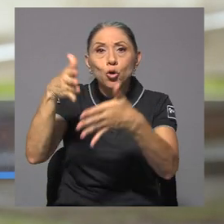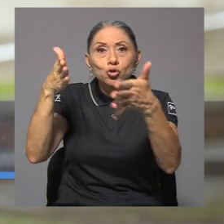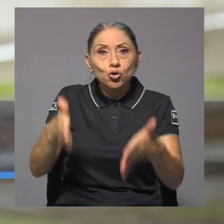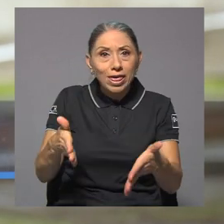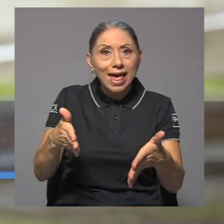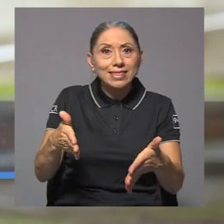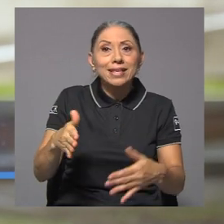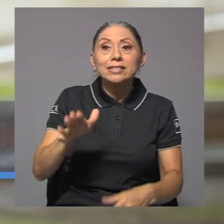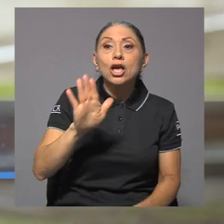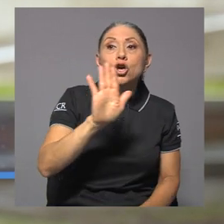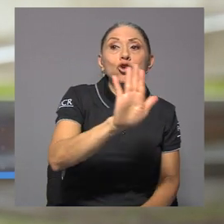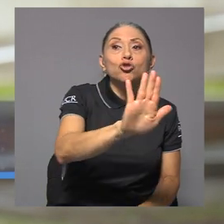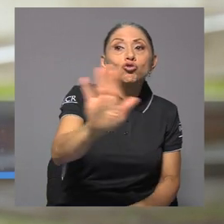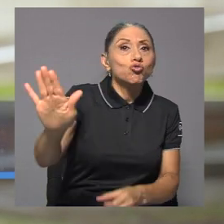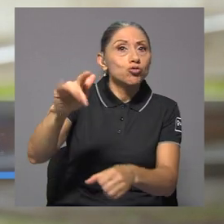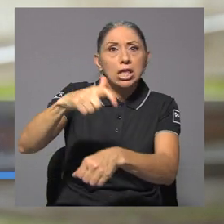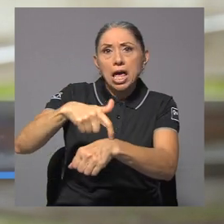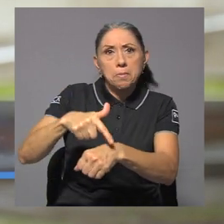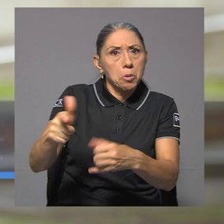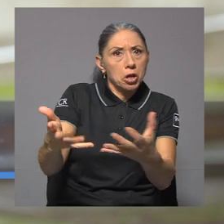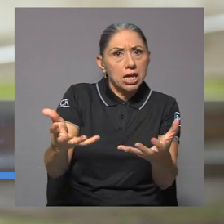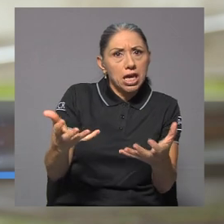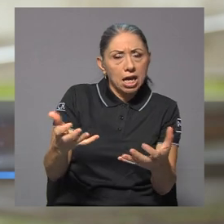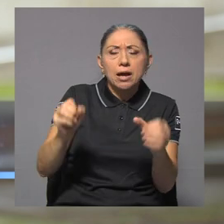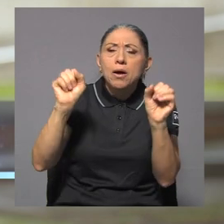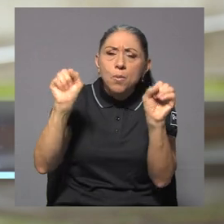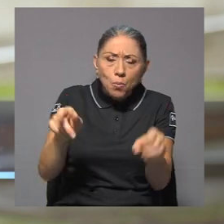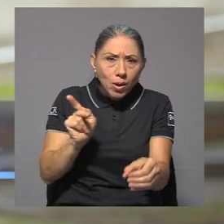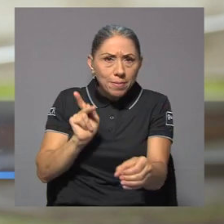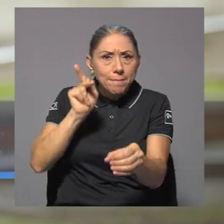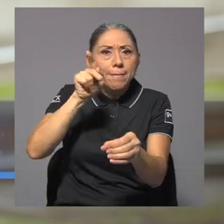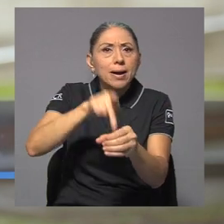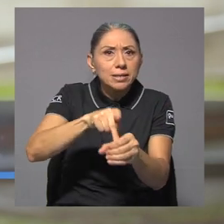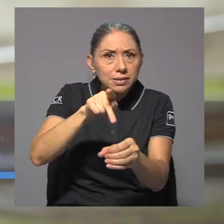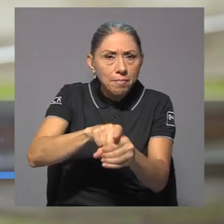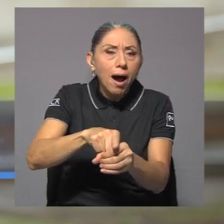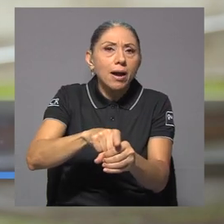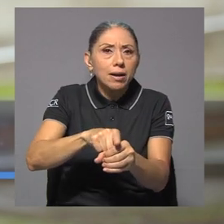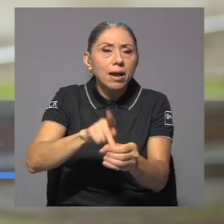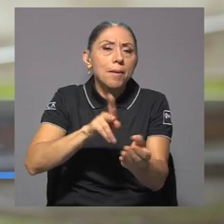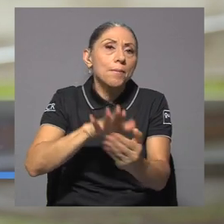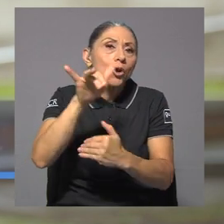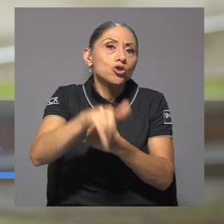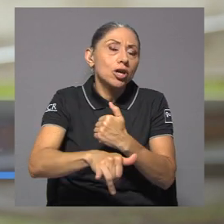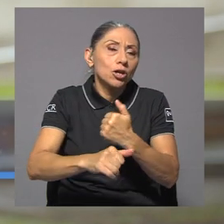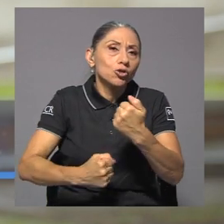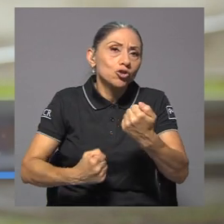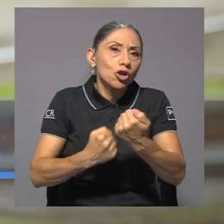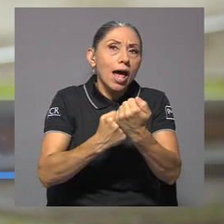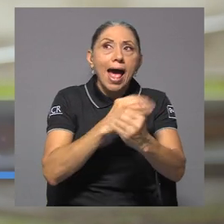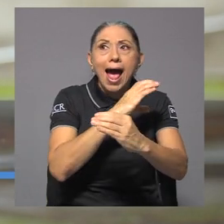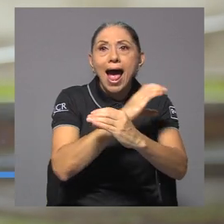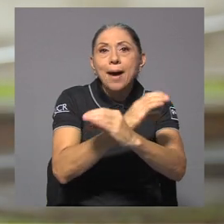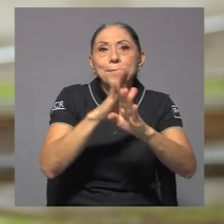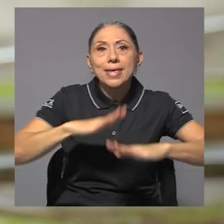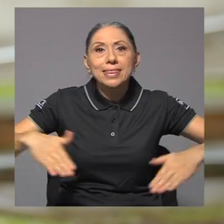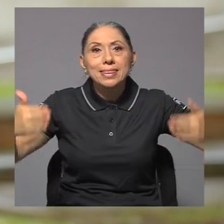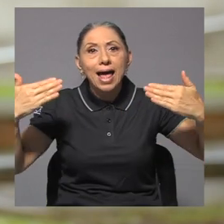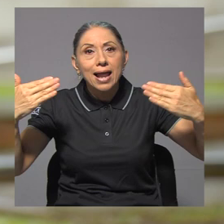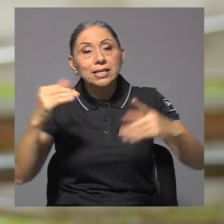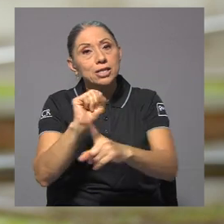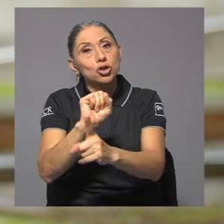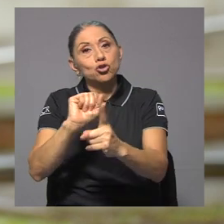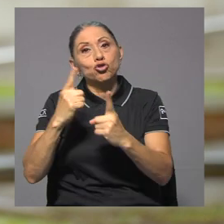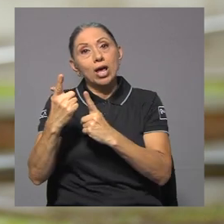ocupar el tiempo que ellos quieran disponer para participar en proyectos ambientales, sociales o